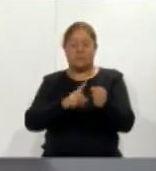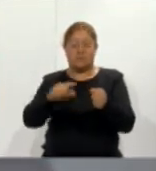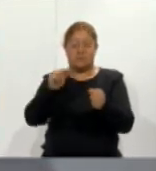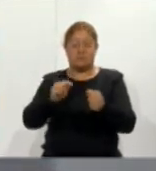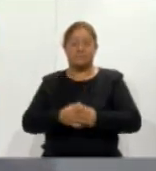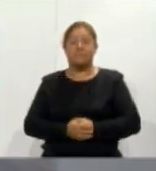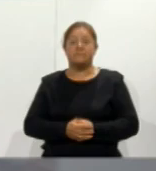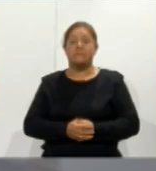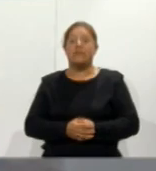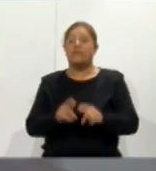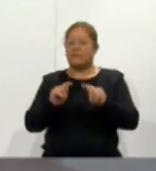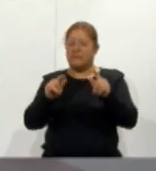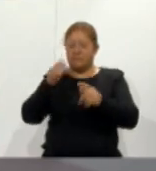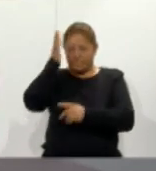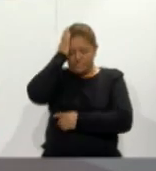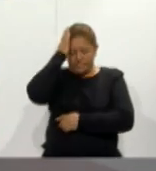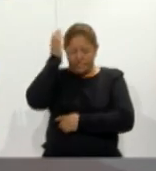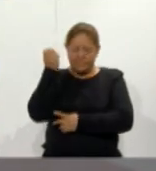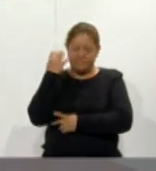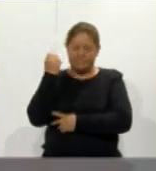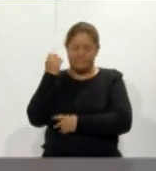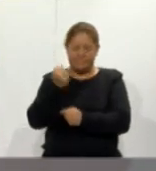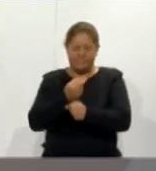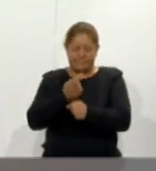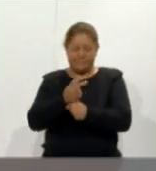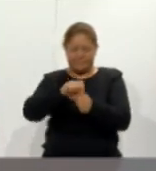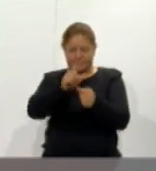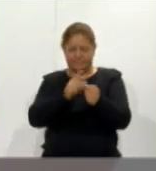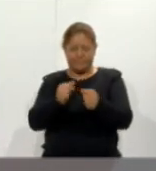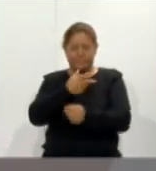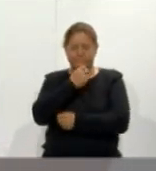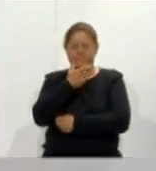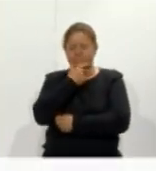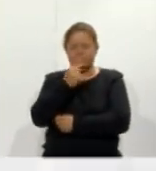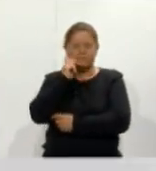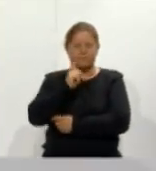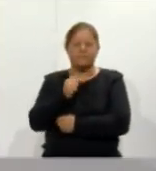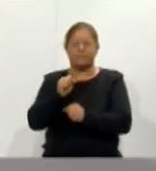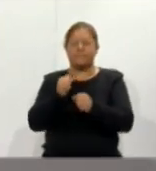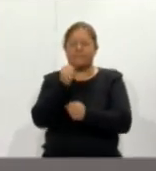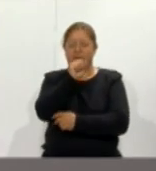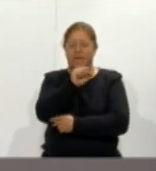La entidad fue sede de la Conferencia Nacional de Secretarias y Secretarios de Seguridad Pública.